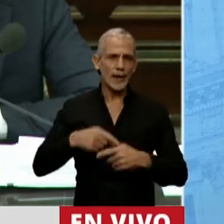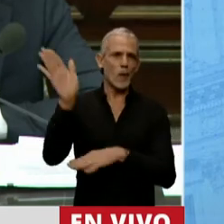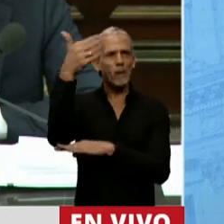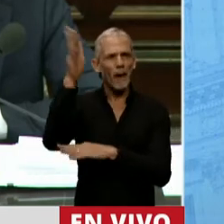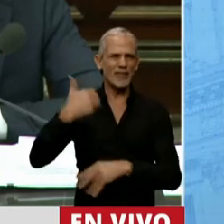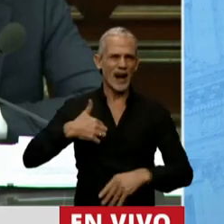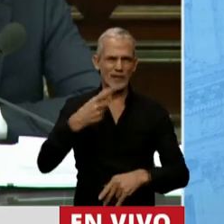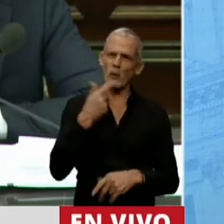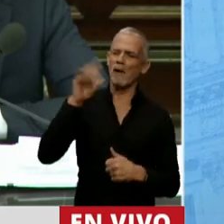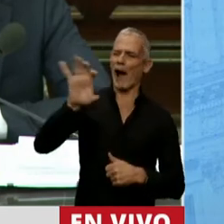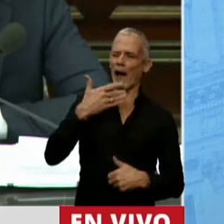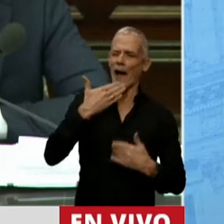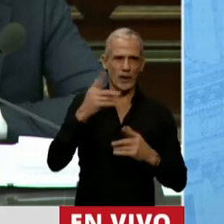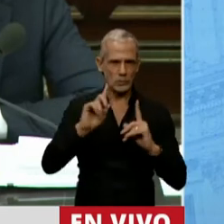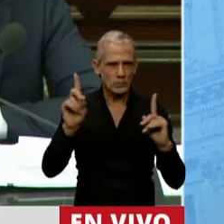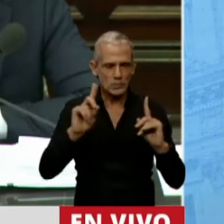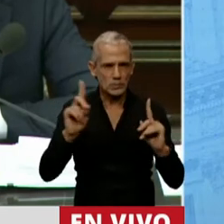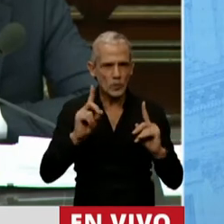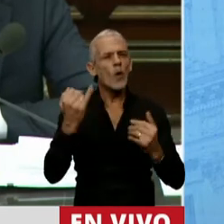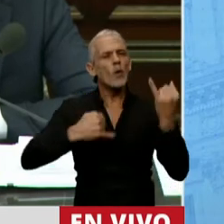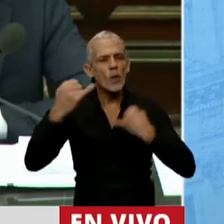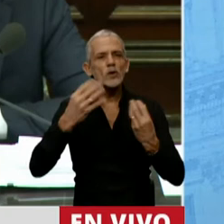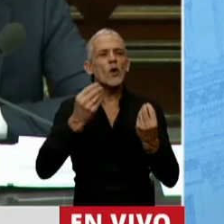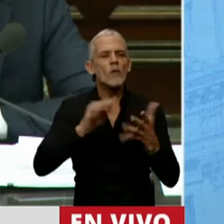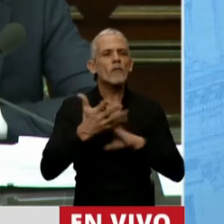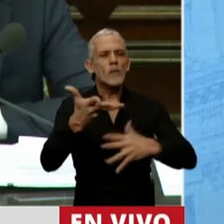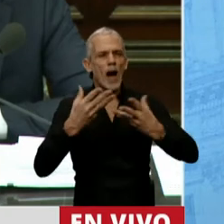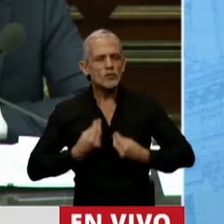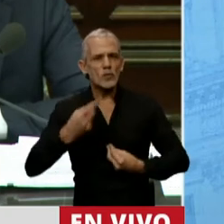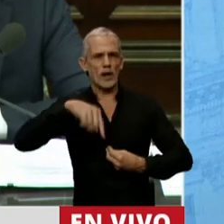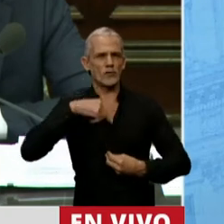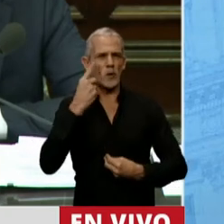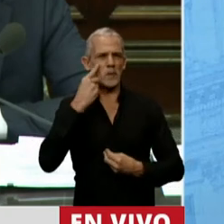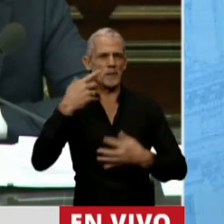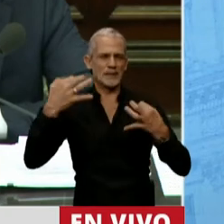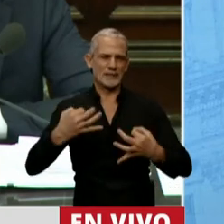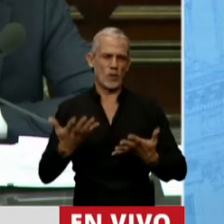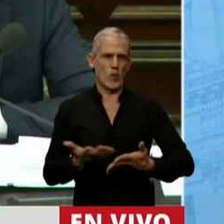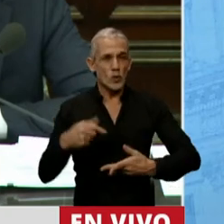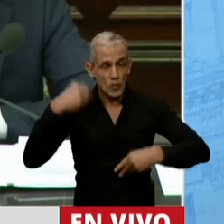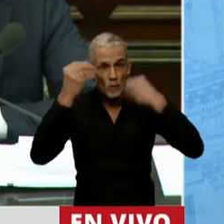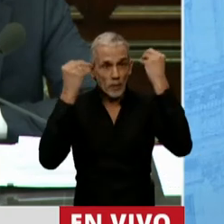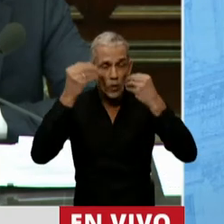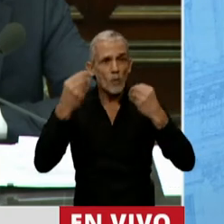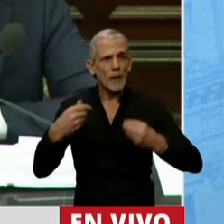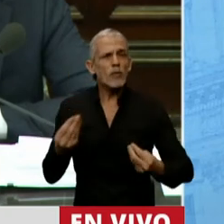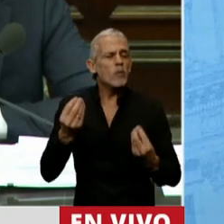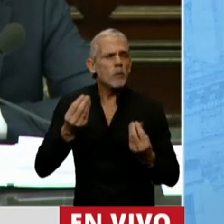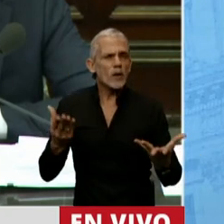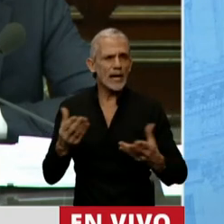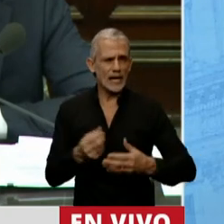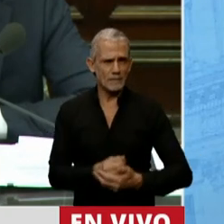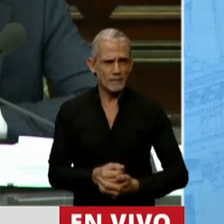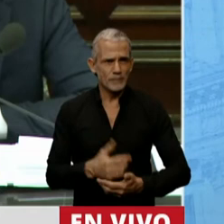argentina y cuéntenos qué va a hacer para ayudarnos a vivir más seguros. Me preocupa, señor Ministro,